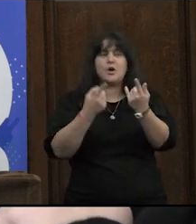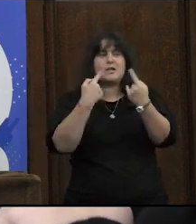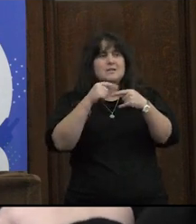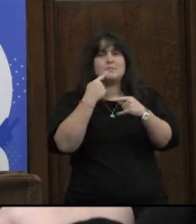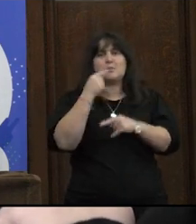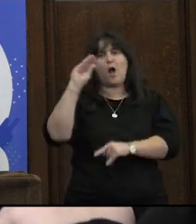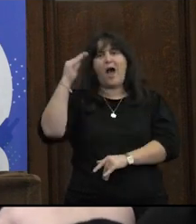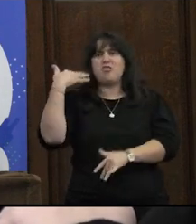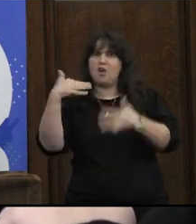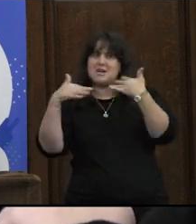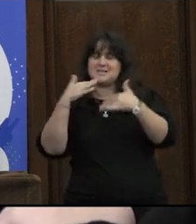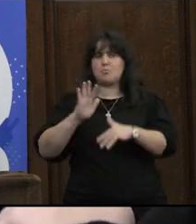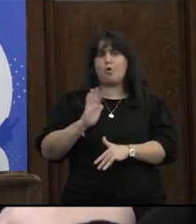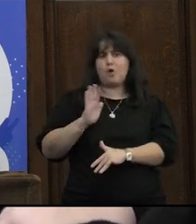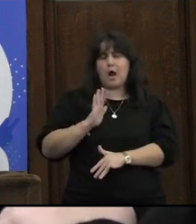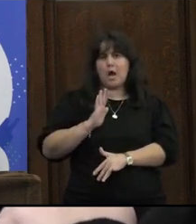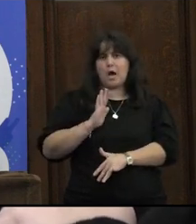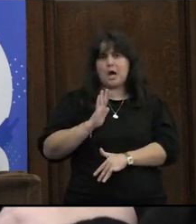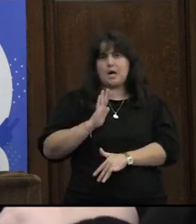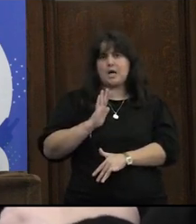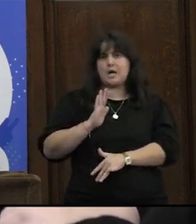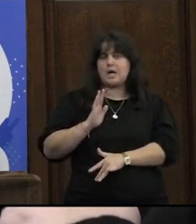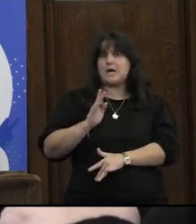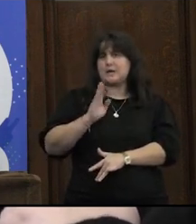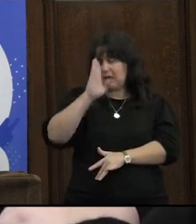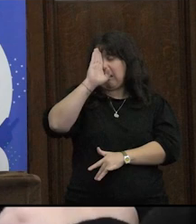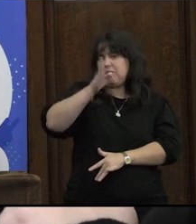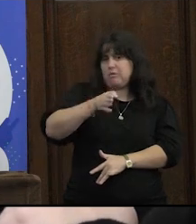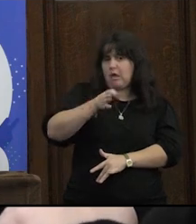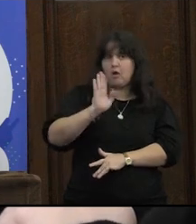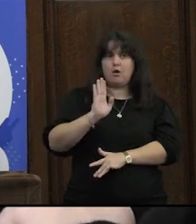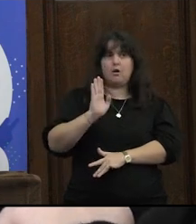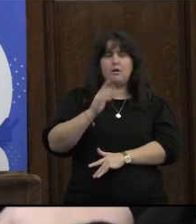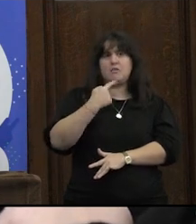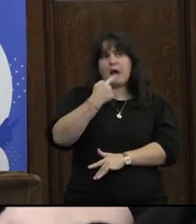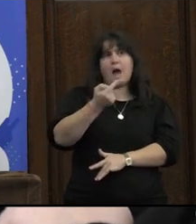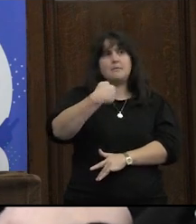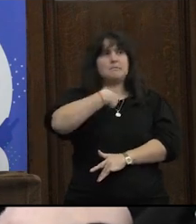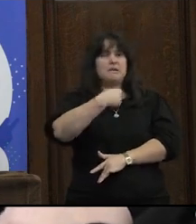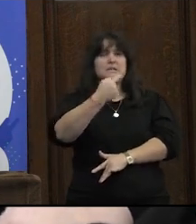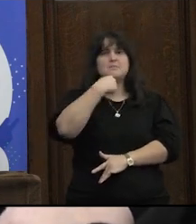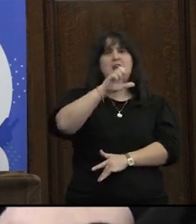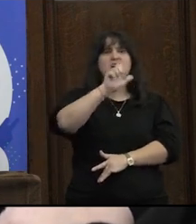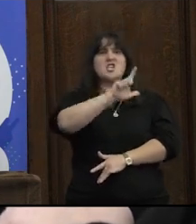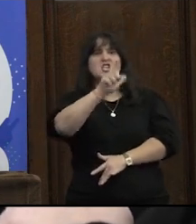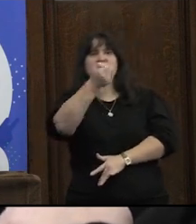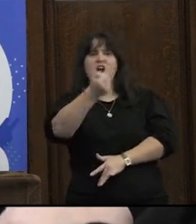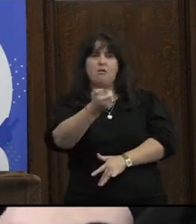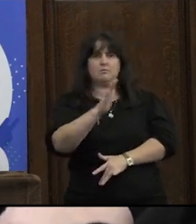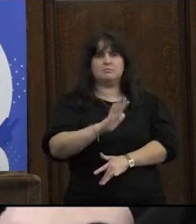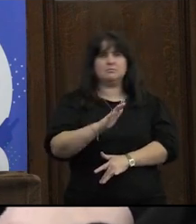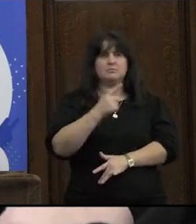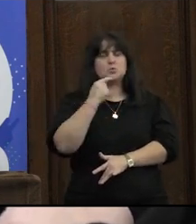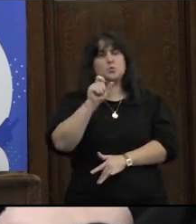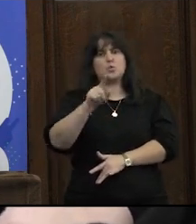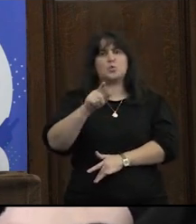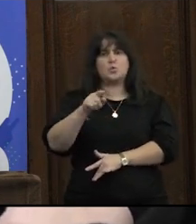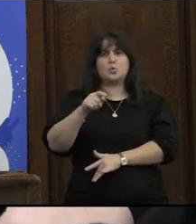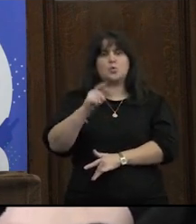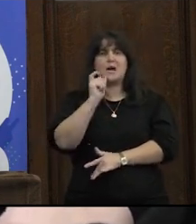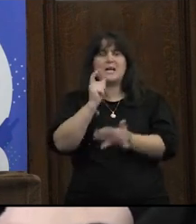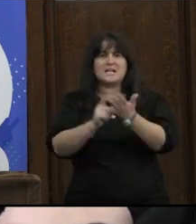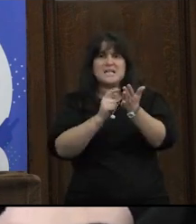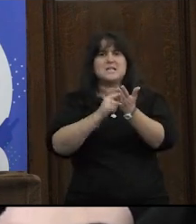viene no sé un adolescente mujer cis, hetero a mí decime ella y en sus redes sociales